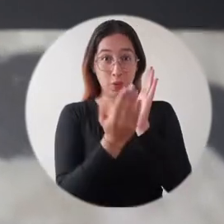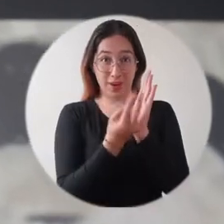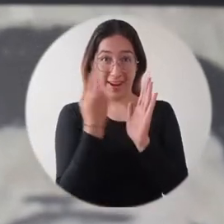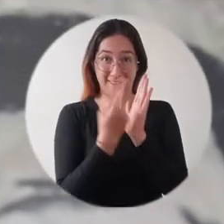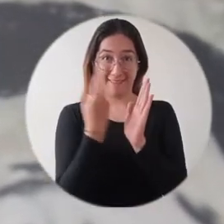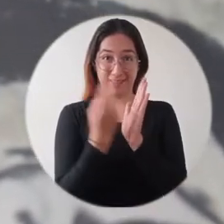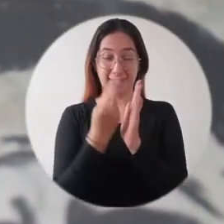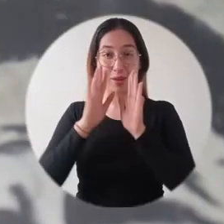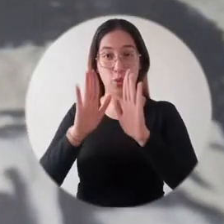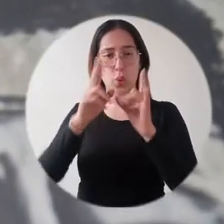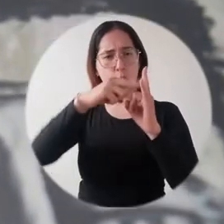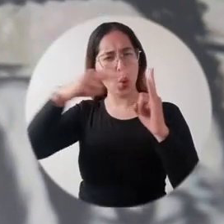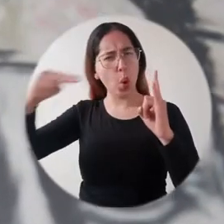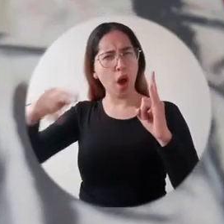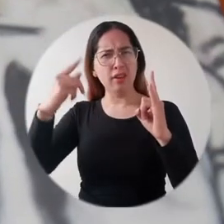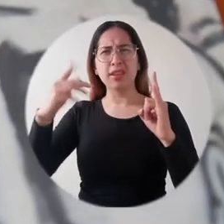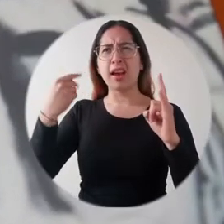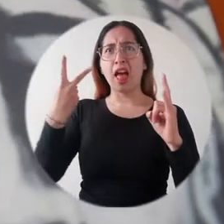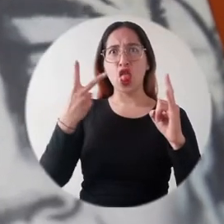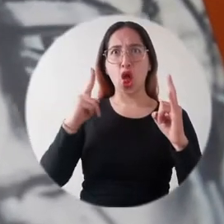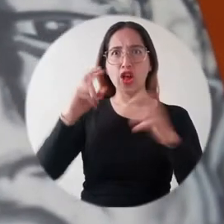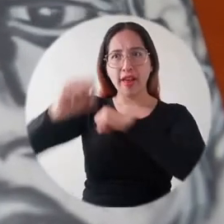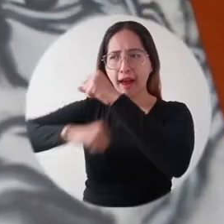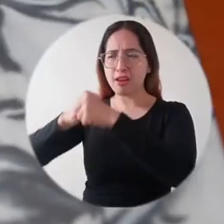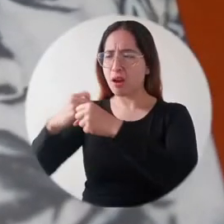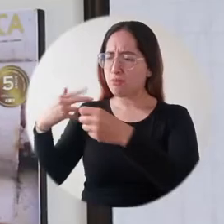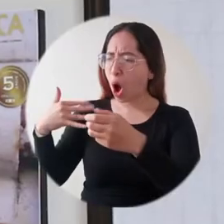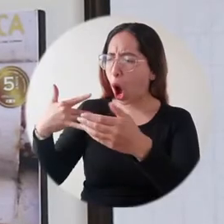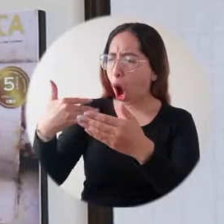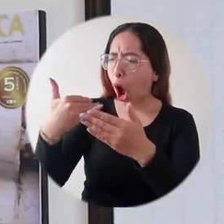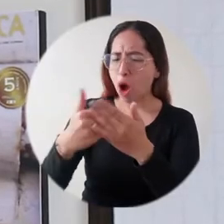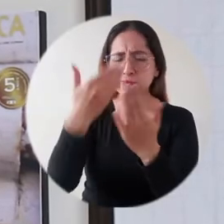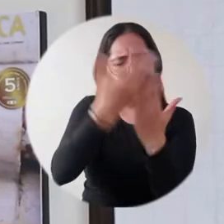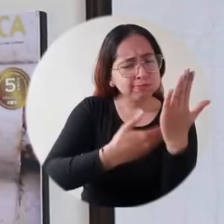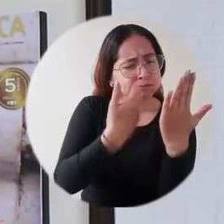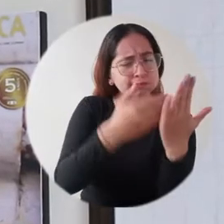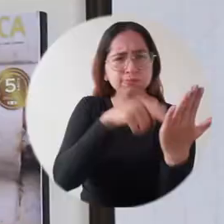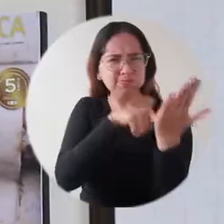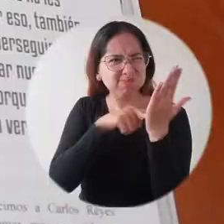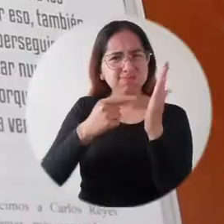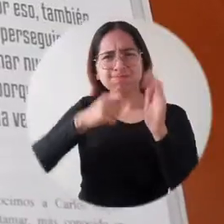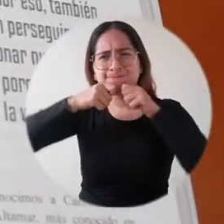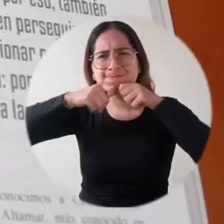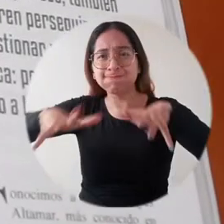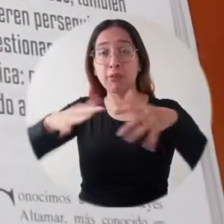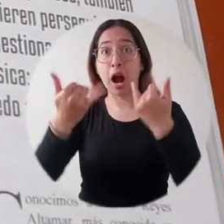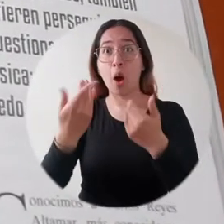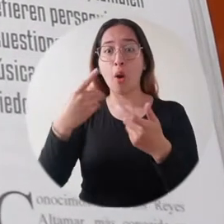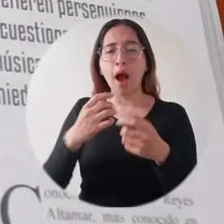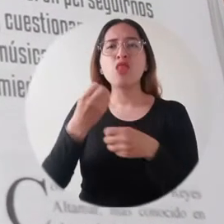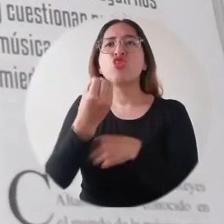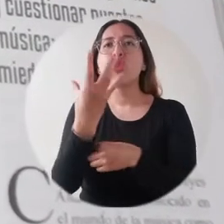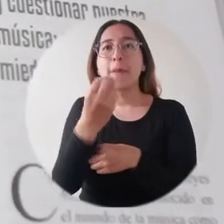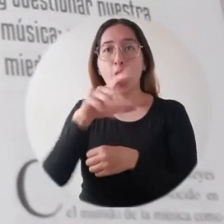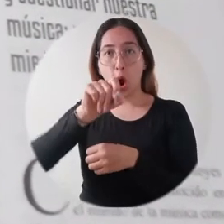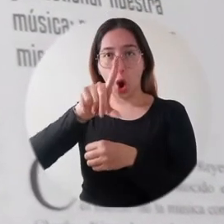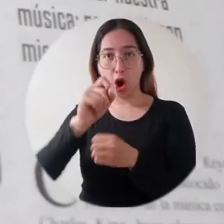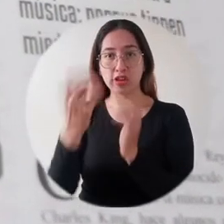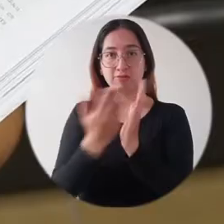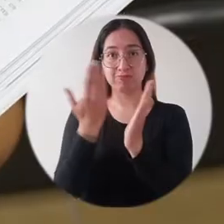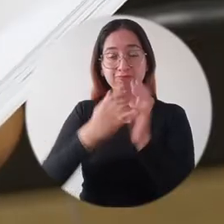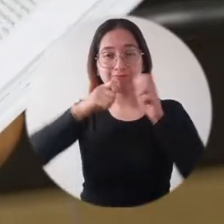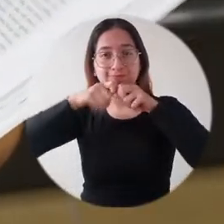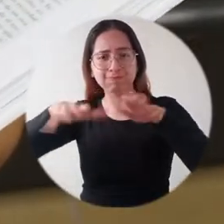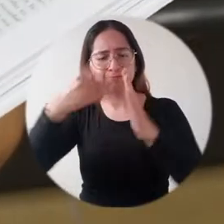Una revista de la Universidad del Magdalena que desde hace 12 años se convirtió en la voz de las comunidades, lanzará su edición número